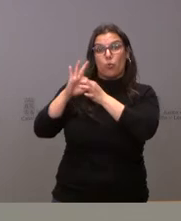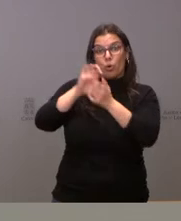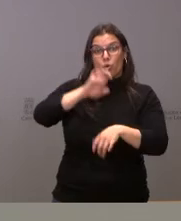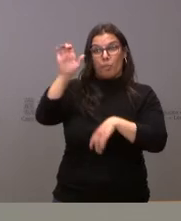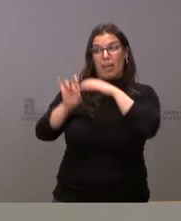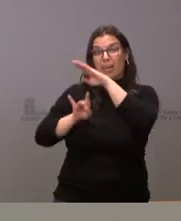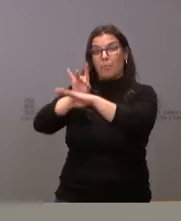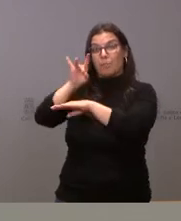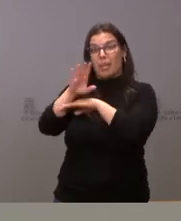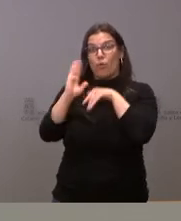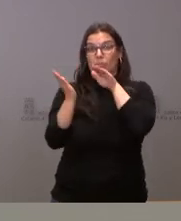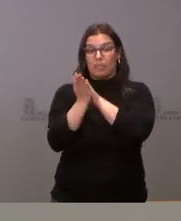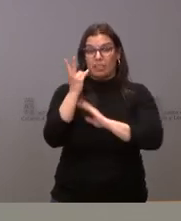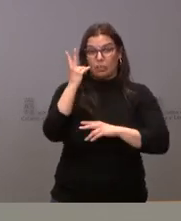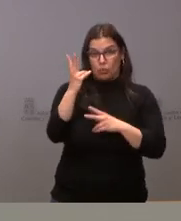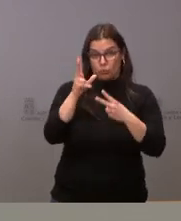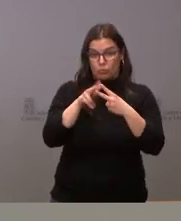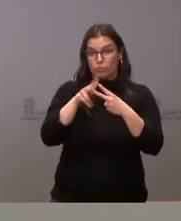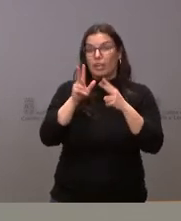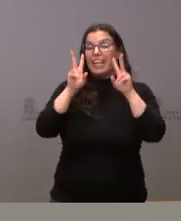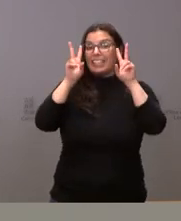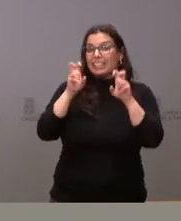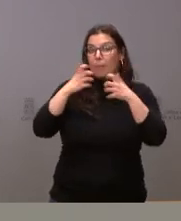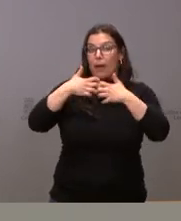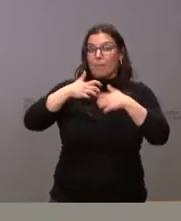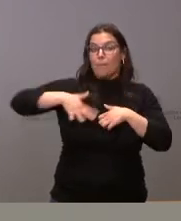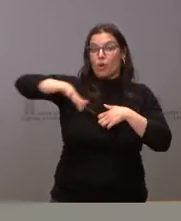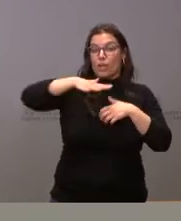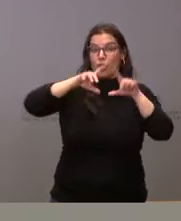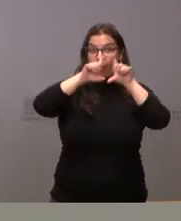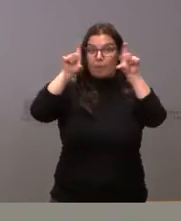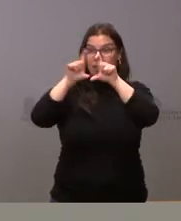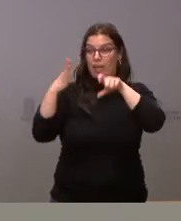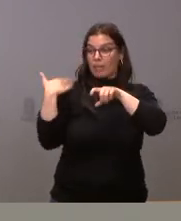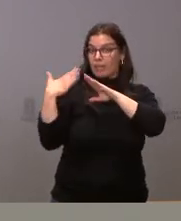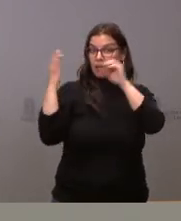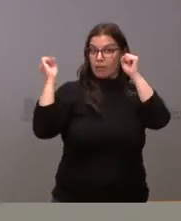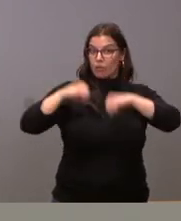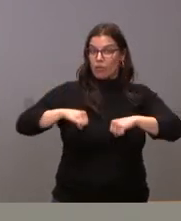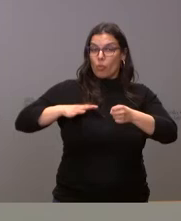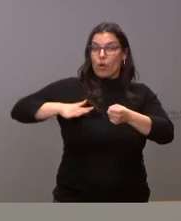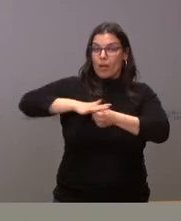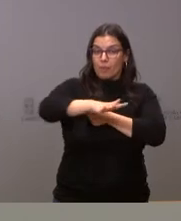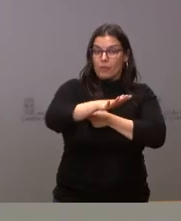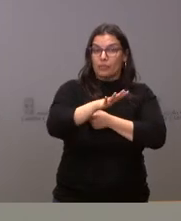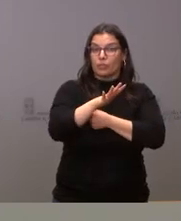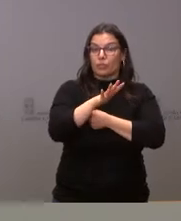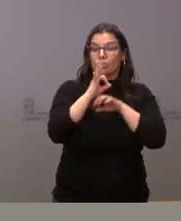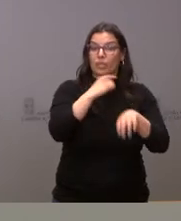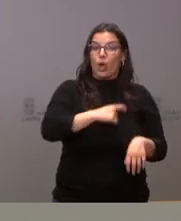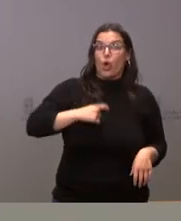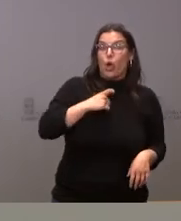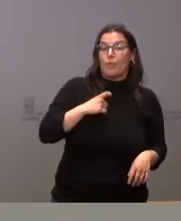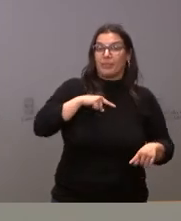materia de polígonos empresariales que fueron acordados ayer en el ámbito del Comité